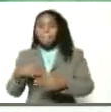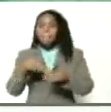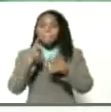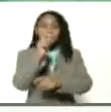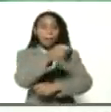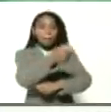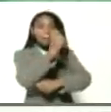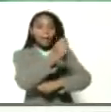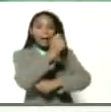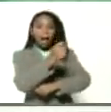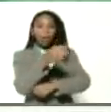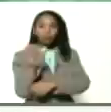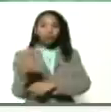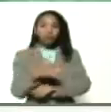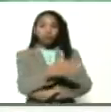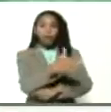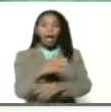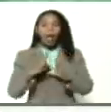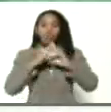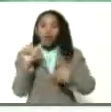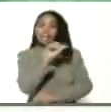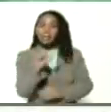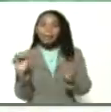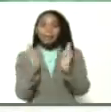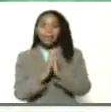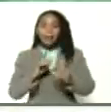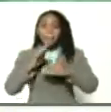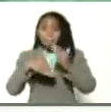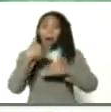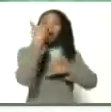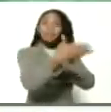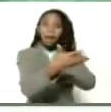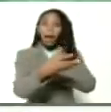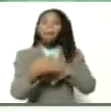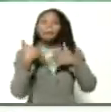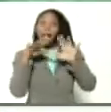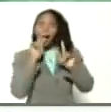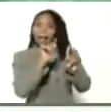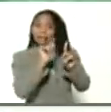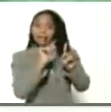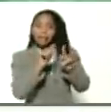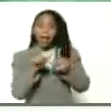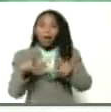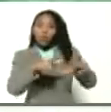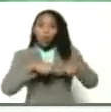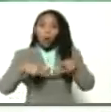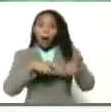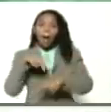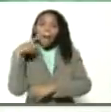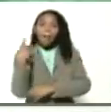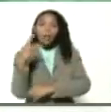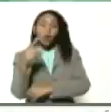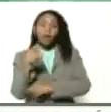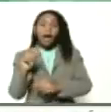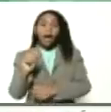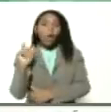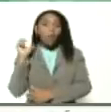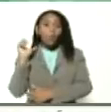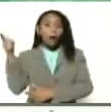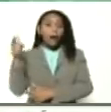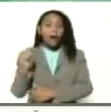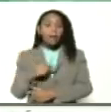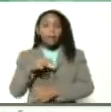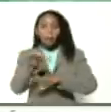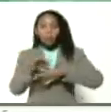en toda la Semana Santa y más allá, precisamente en el sector Mampote, Parroquia Guarenas, Municipio